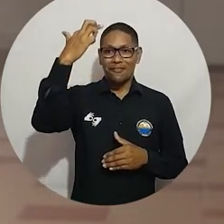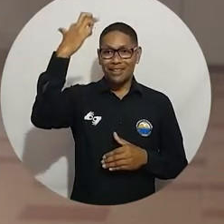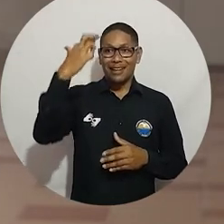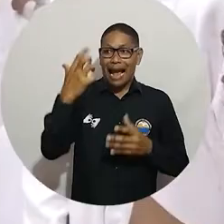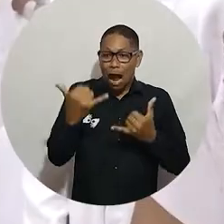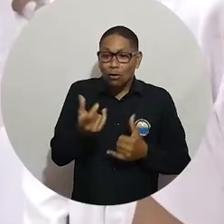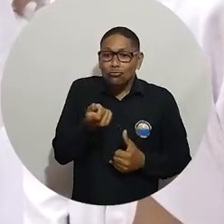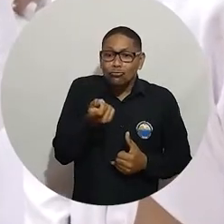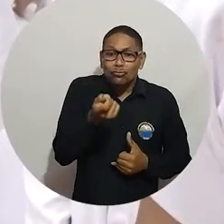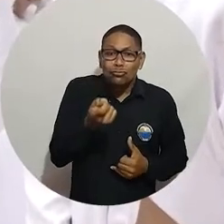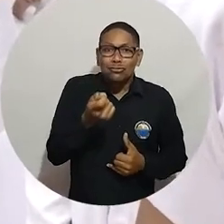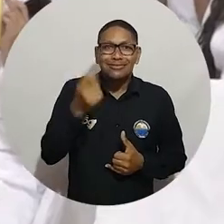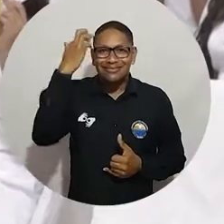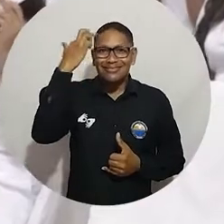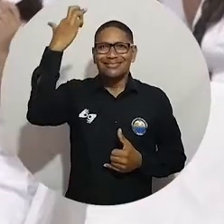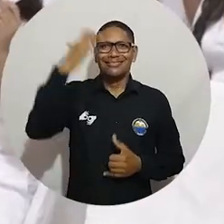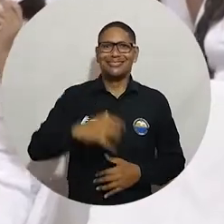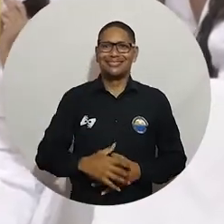punto de hacer.